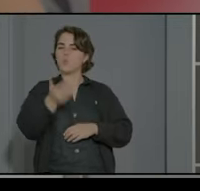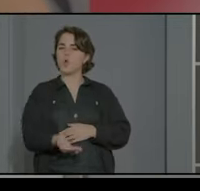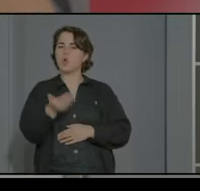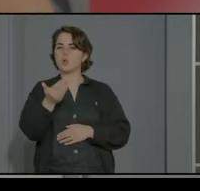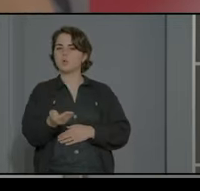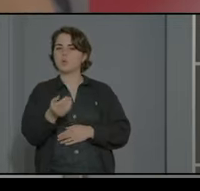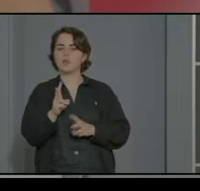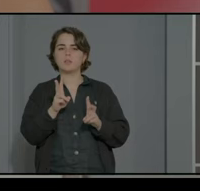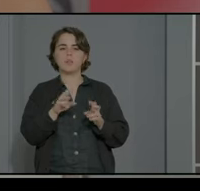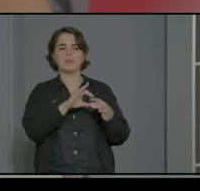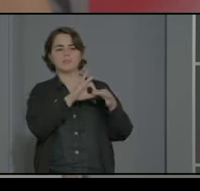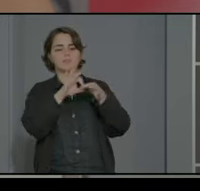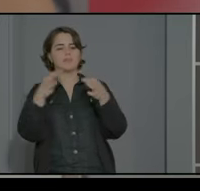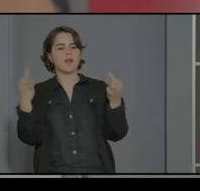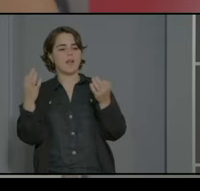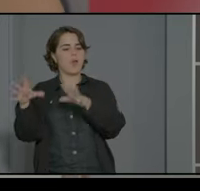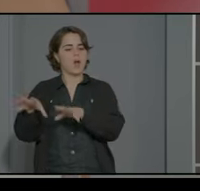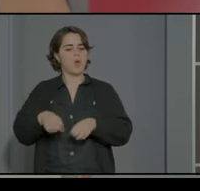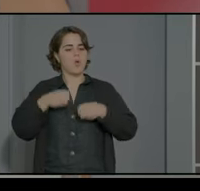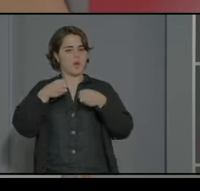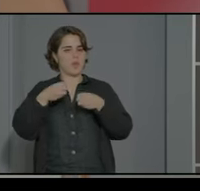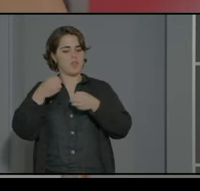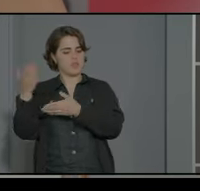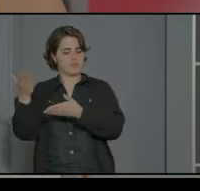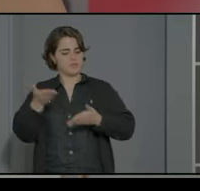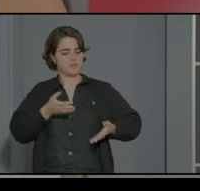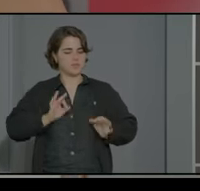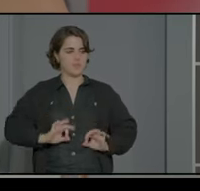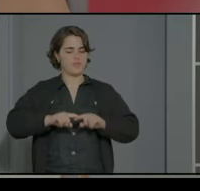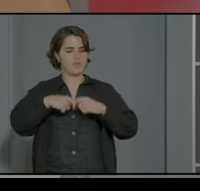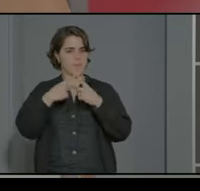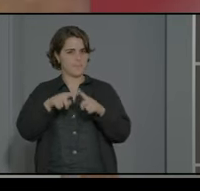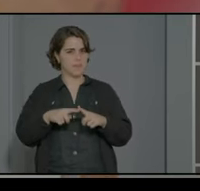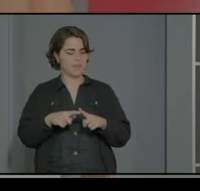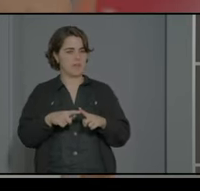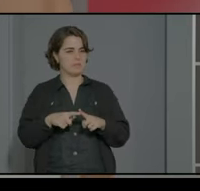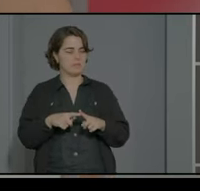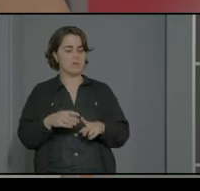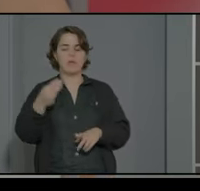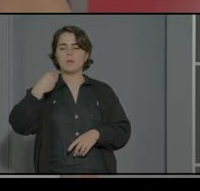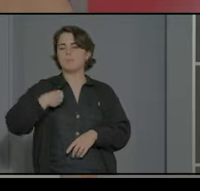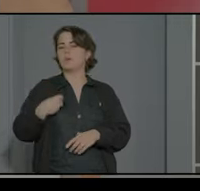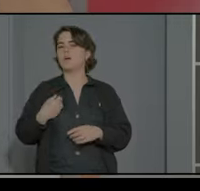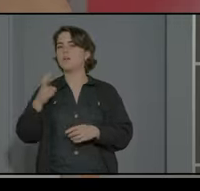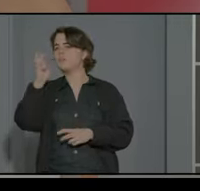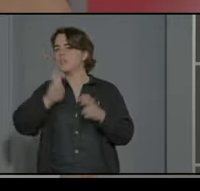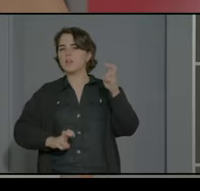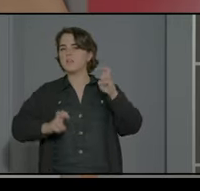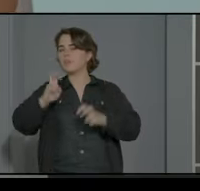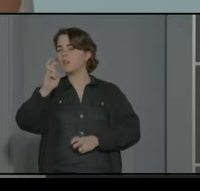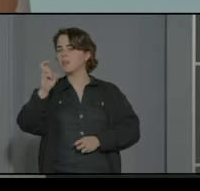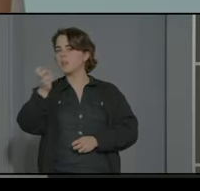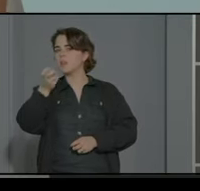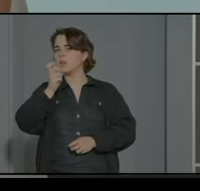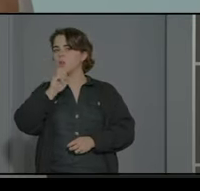de la acogida de esa acogida primera a las familias que que llegan pues de la manera más